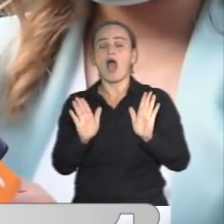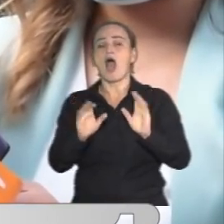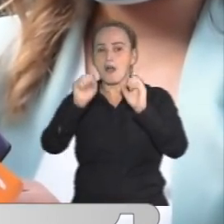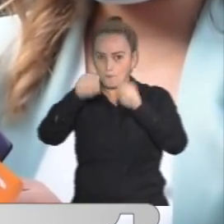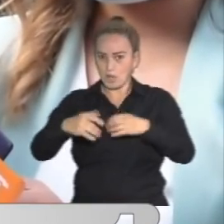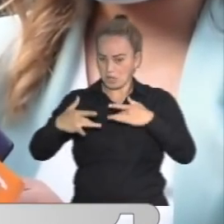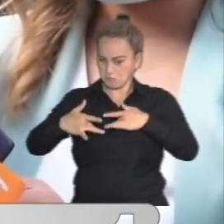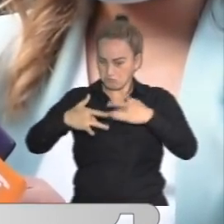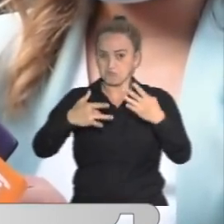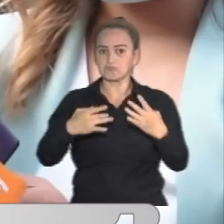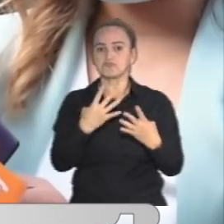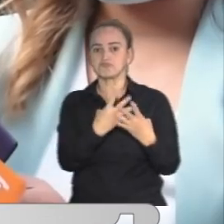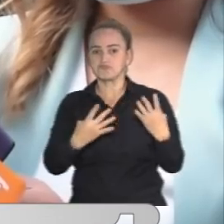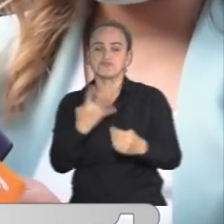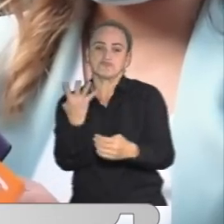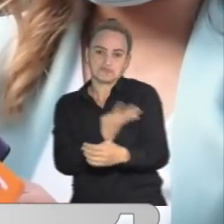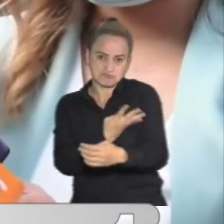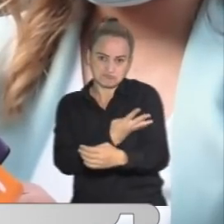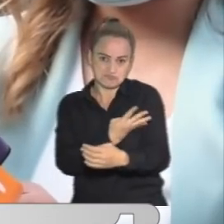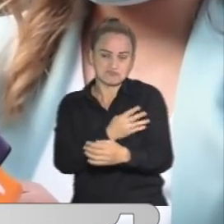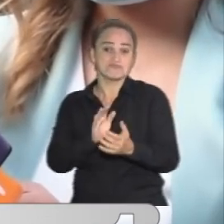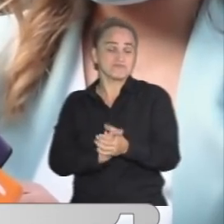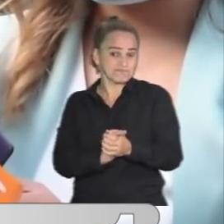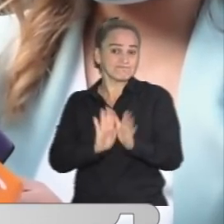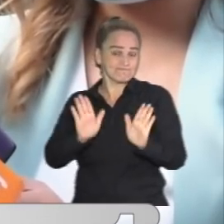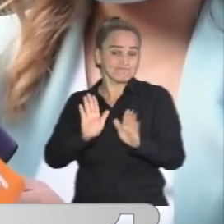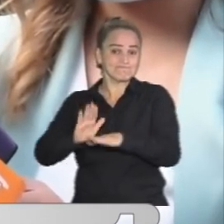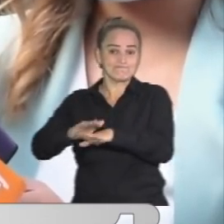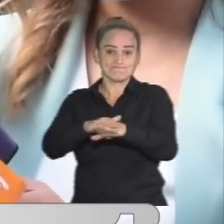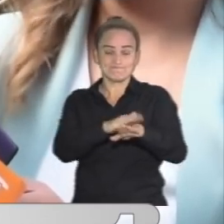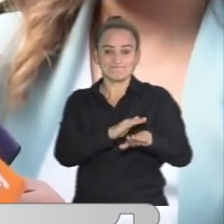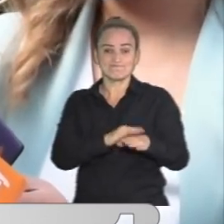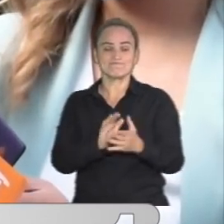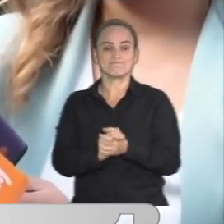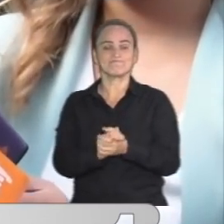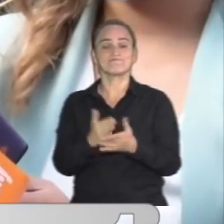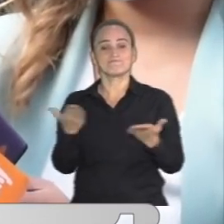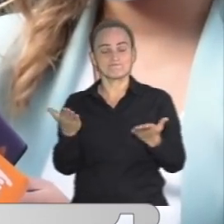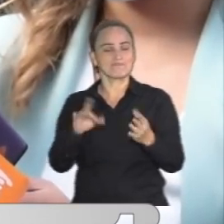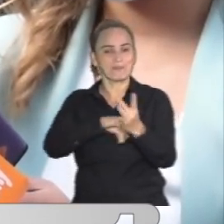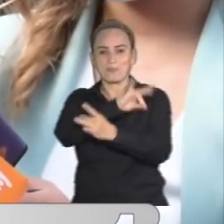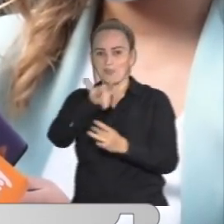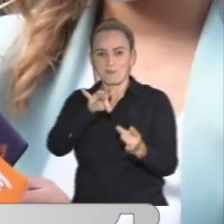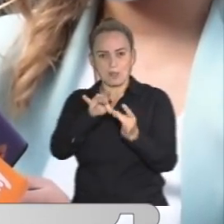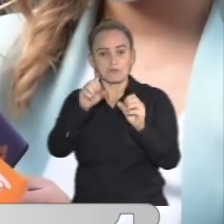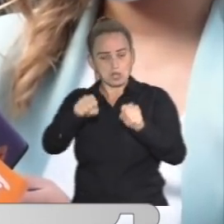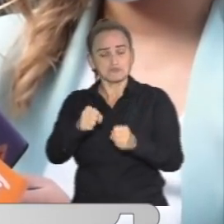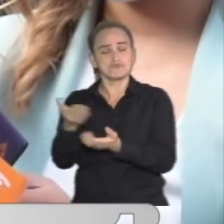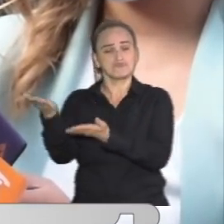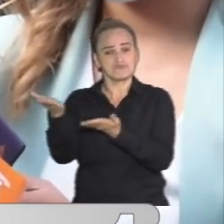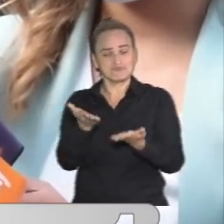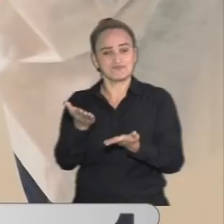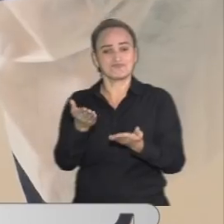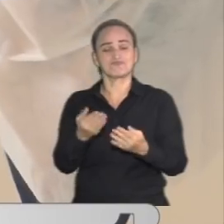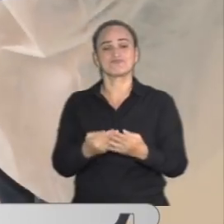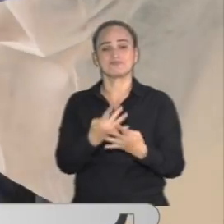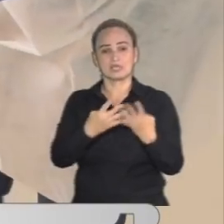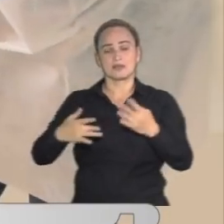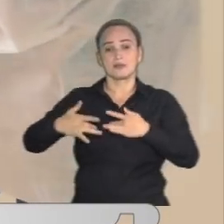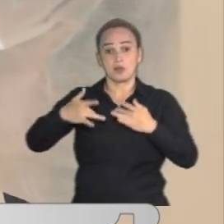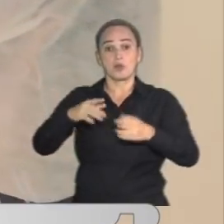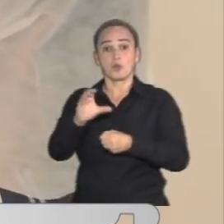efecto de la vacunación. Entonces una vez desaparecen por completo esos síntomas es perfectamente posible donar sangre.